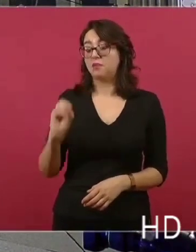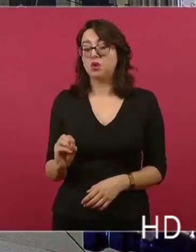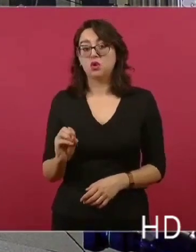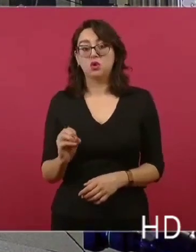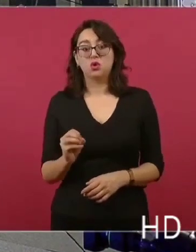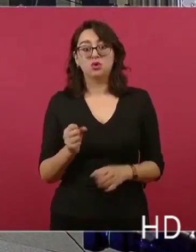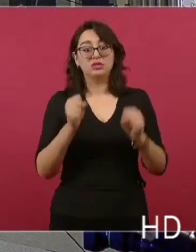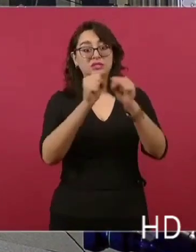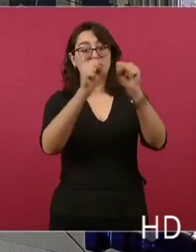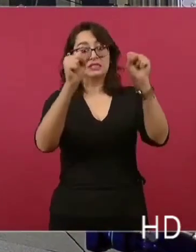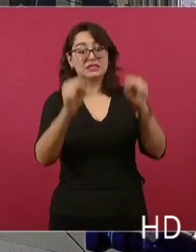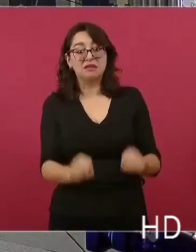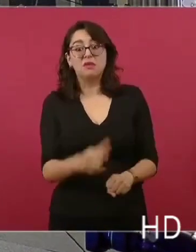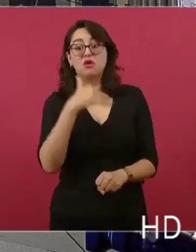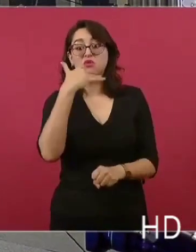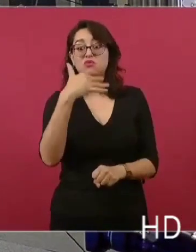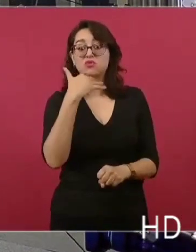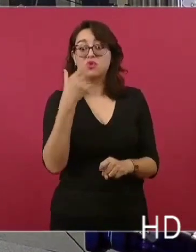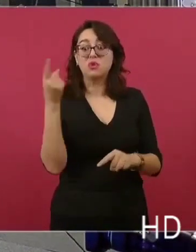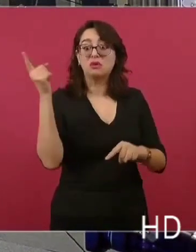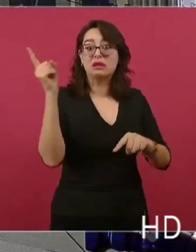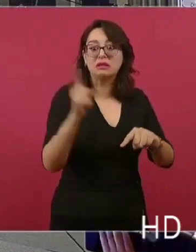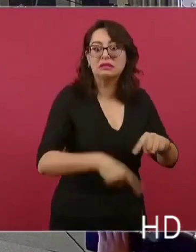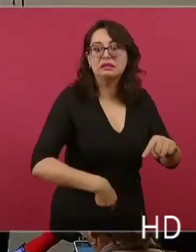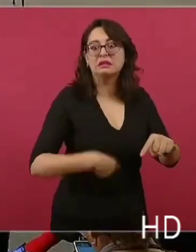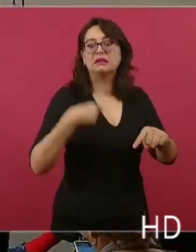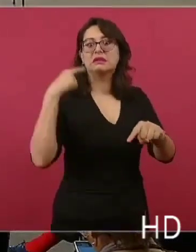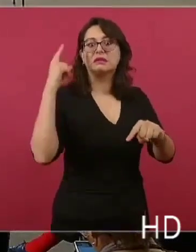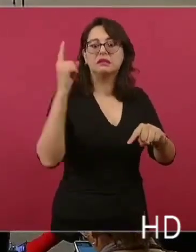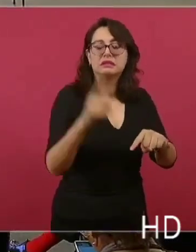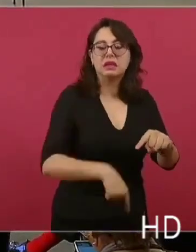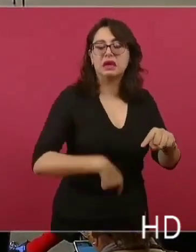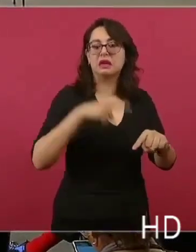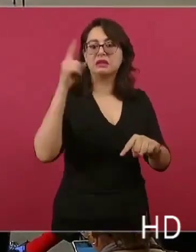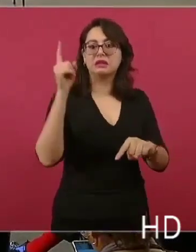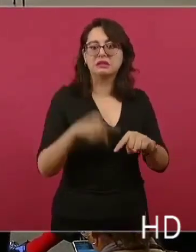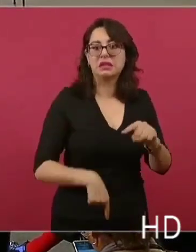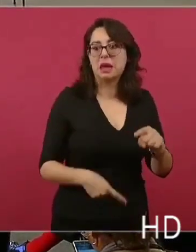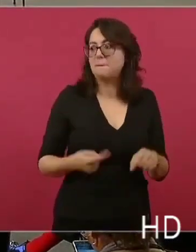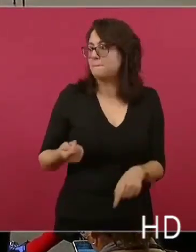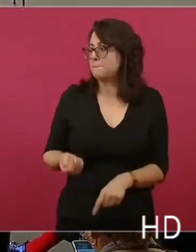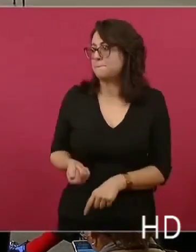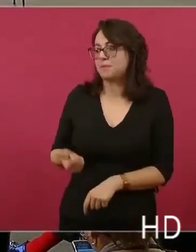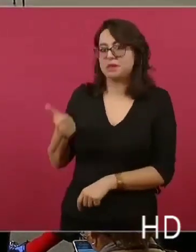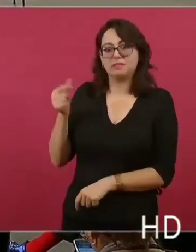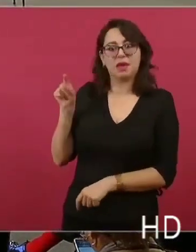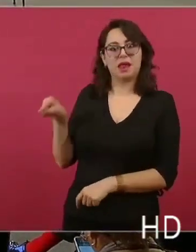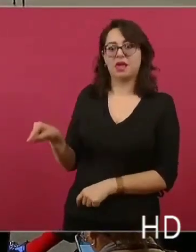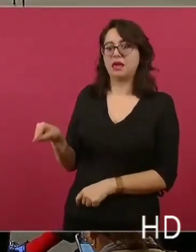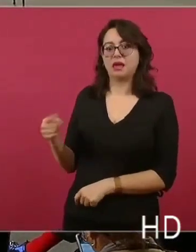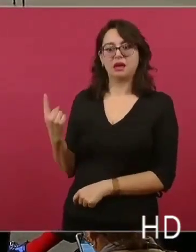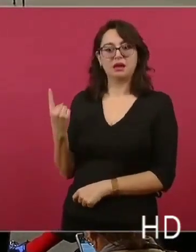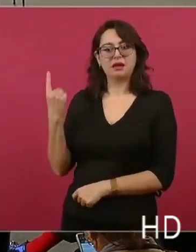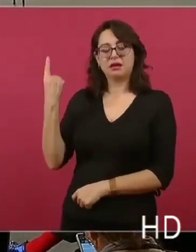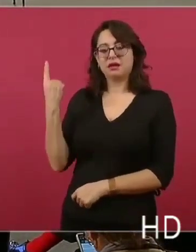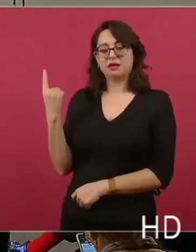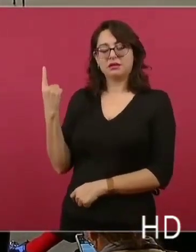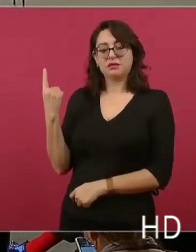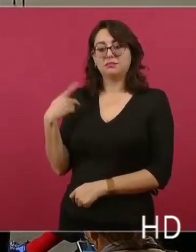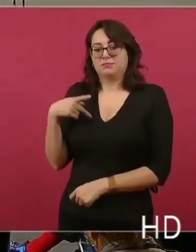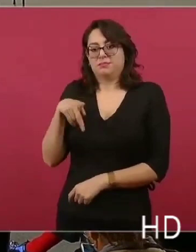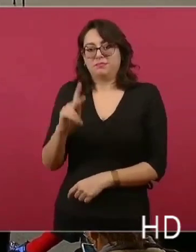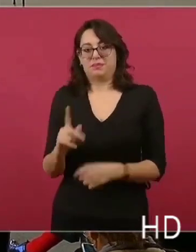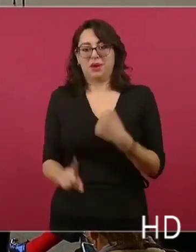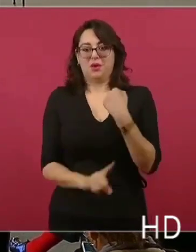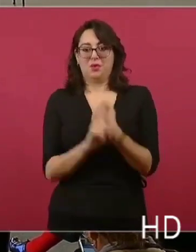Sin embargo, este inmenso problema,